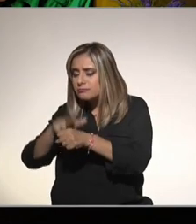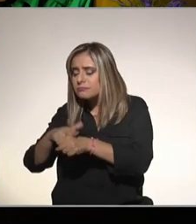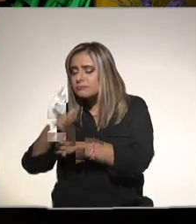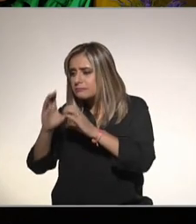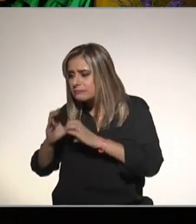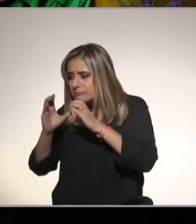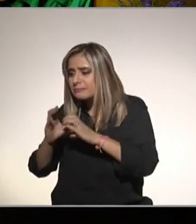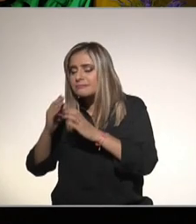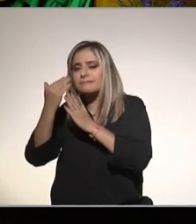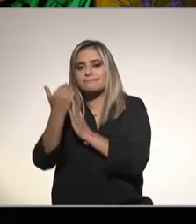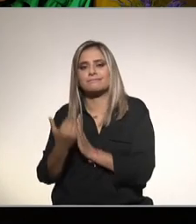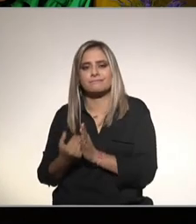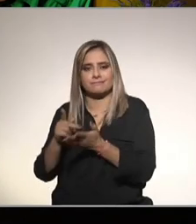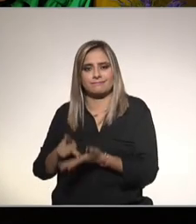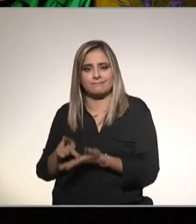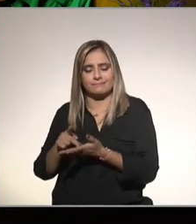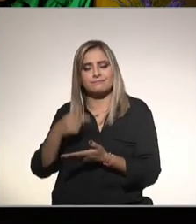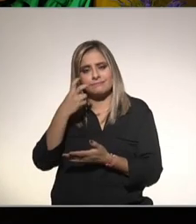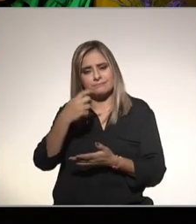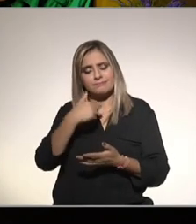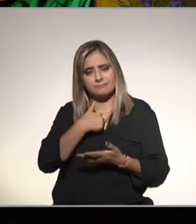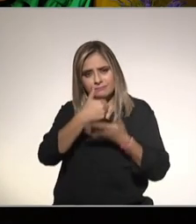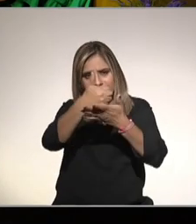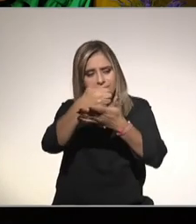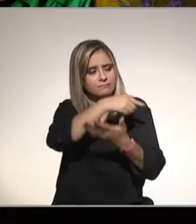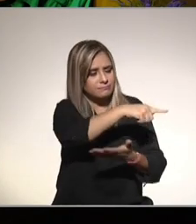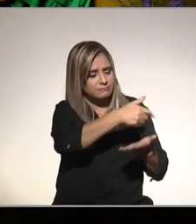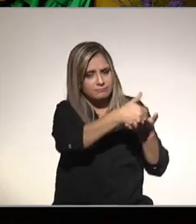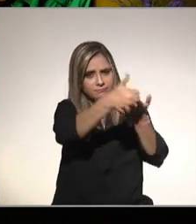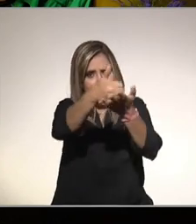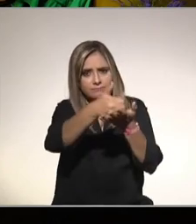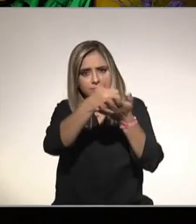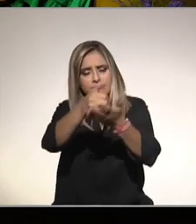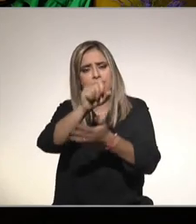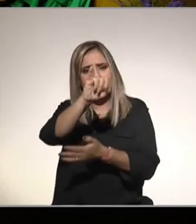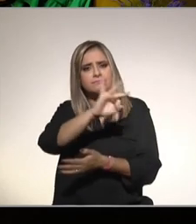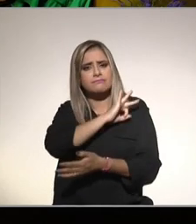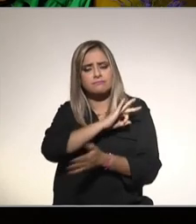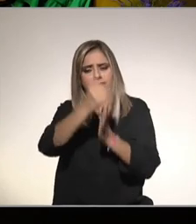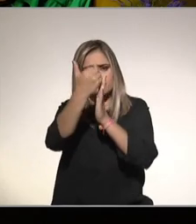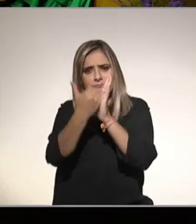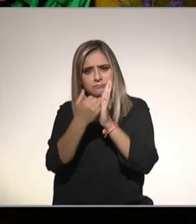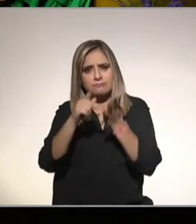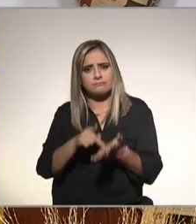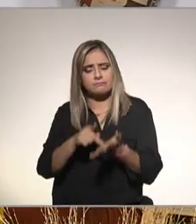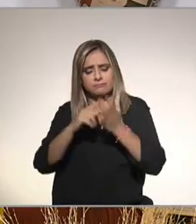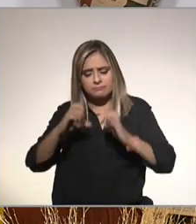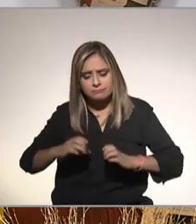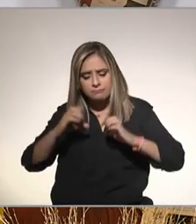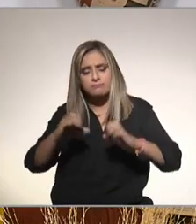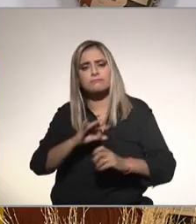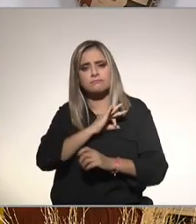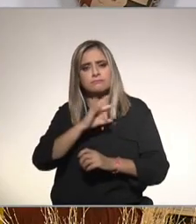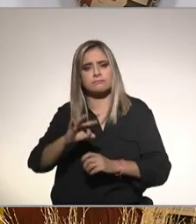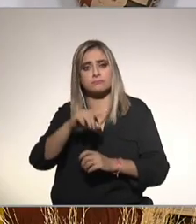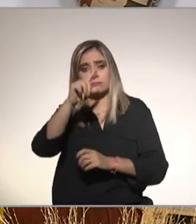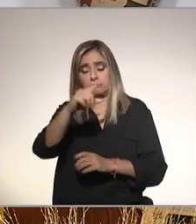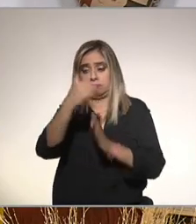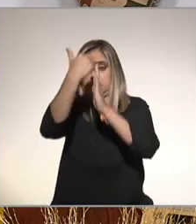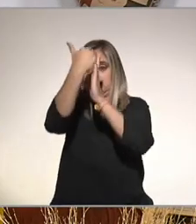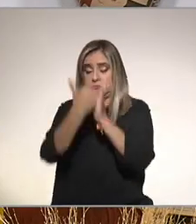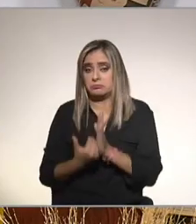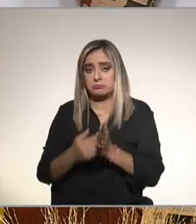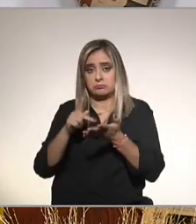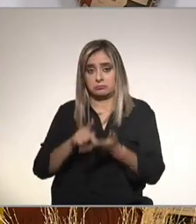aquí te apoyamos hay mucha gente que te puede ayudar si se puede y como se dijo hace un rato en el programa no vas a bajar el peso